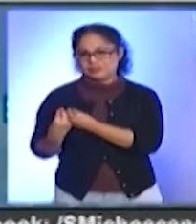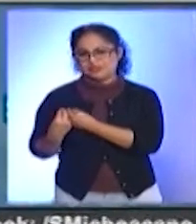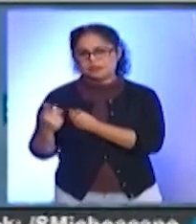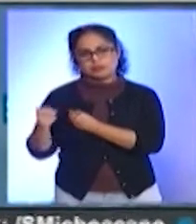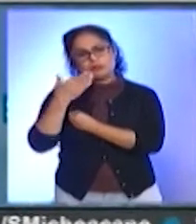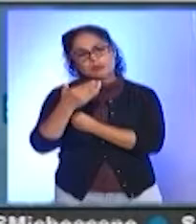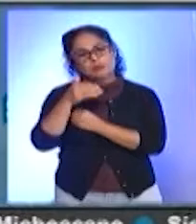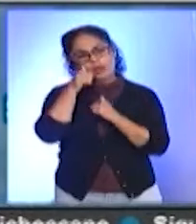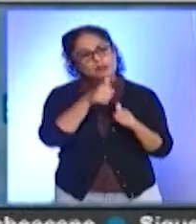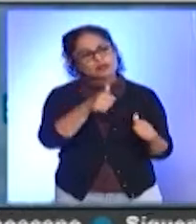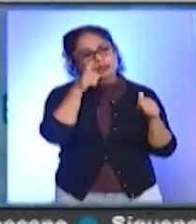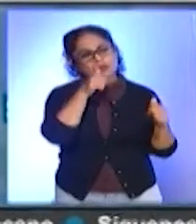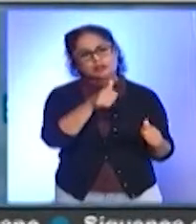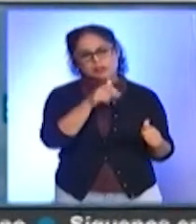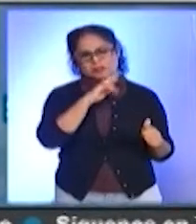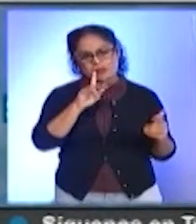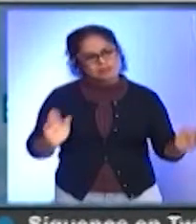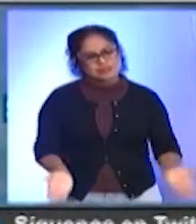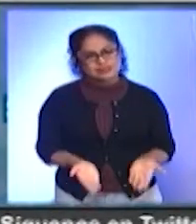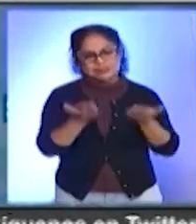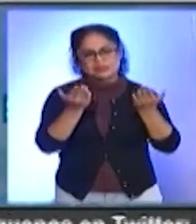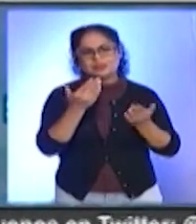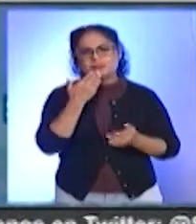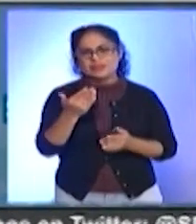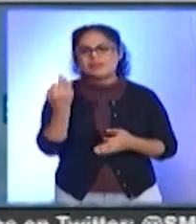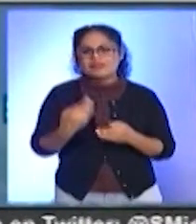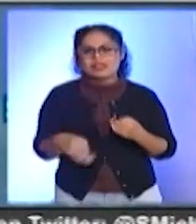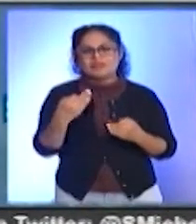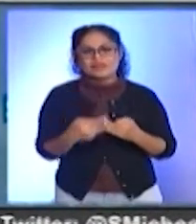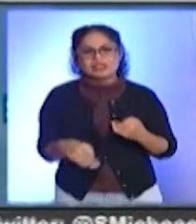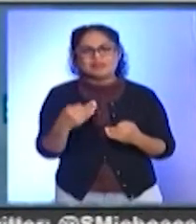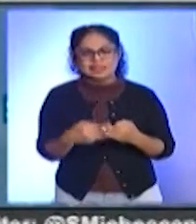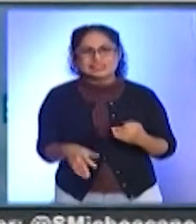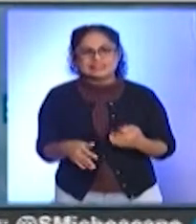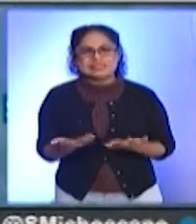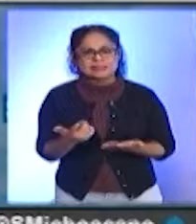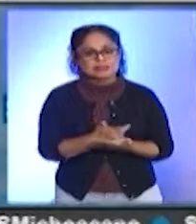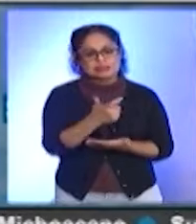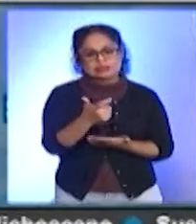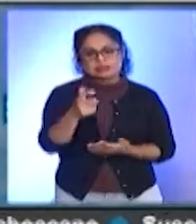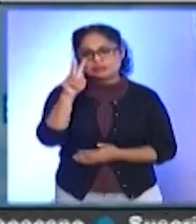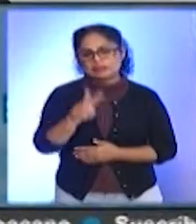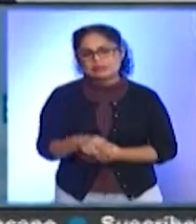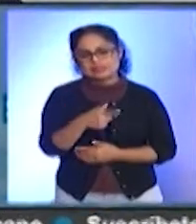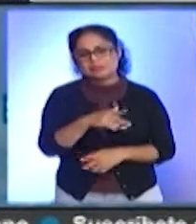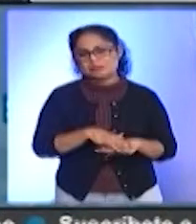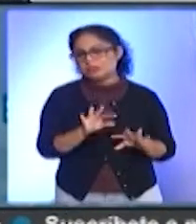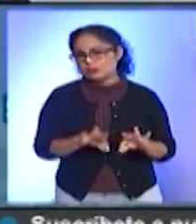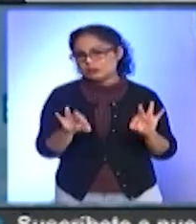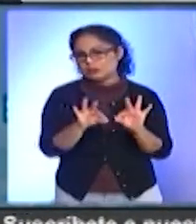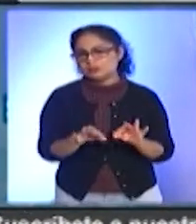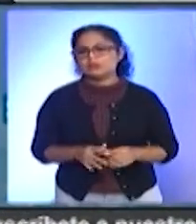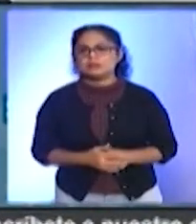atender y sacar adelante los compromisos que se tienen con este sector tan fundamental.